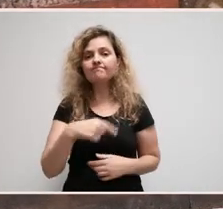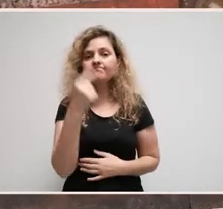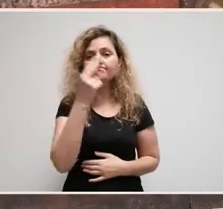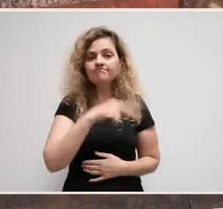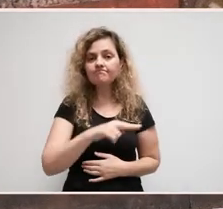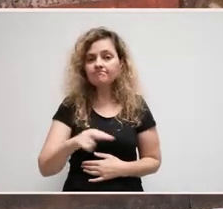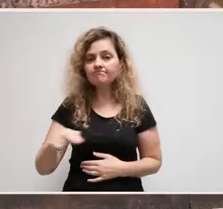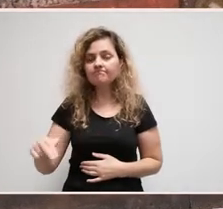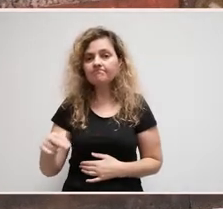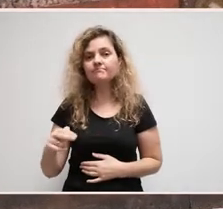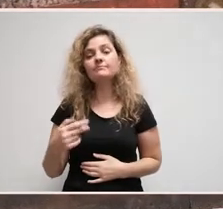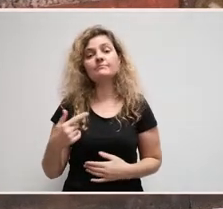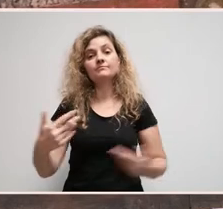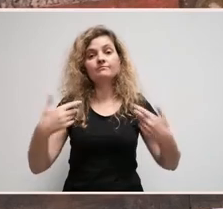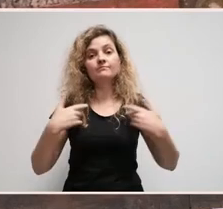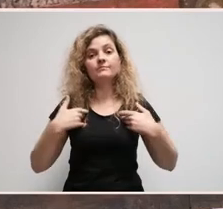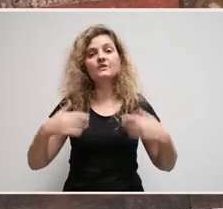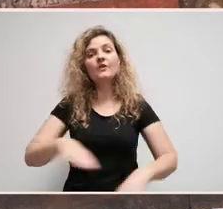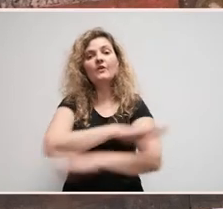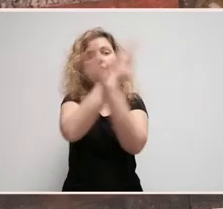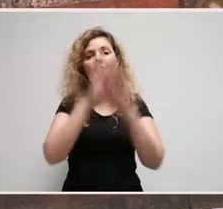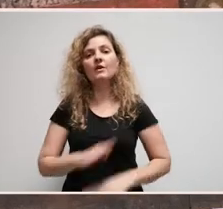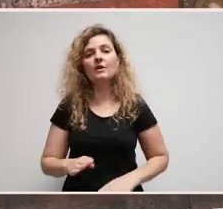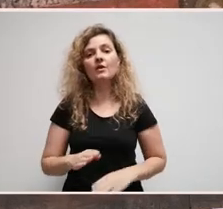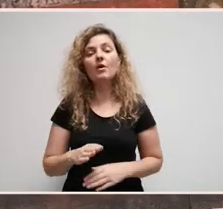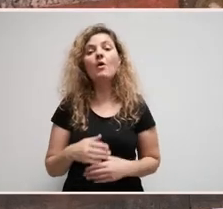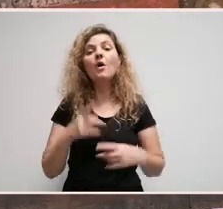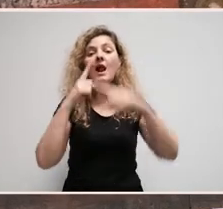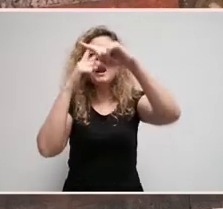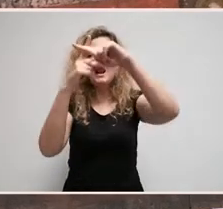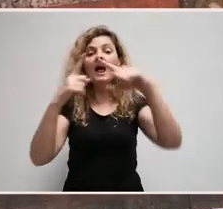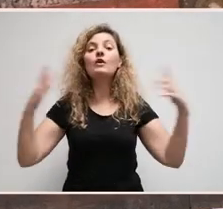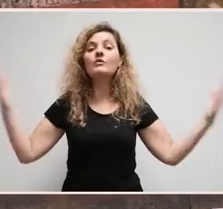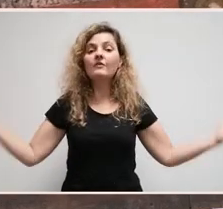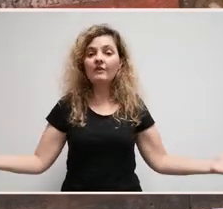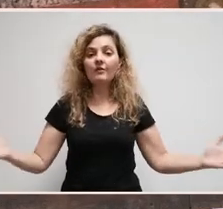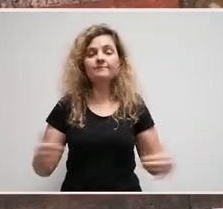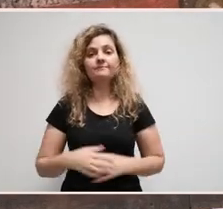estivese representada o martirio final, neste caso, a crucifixión.